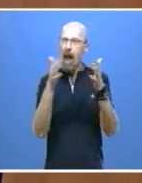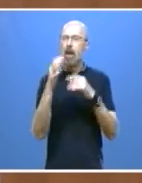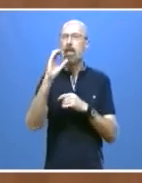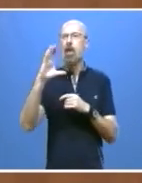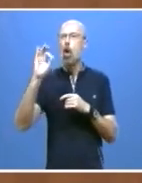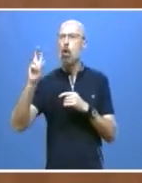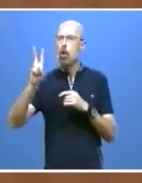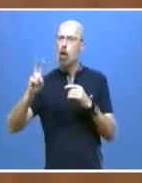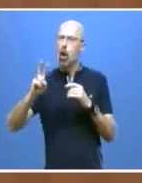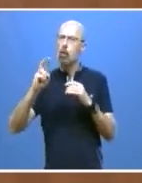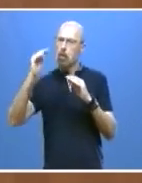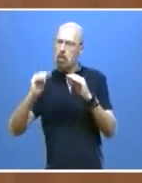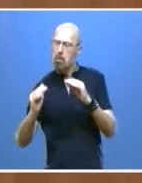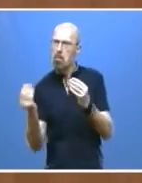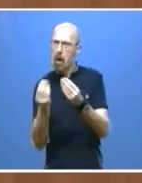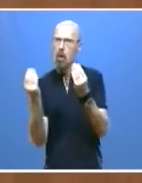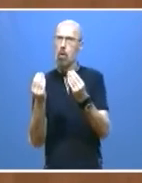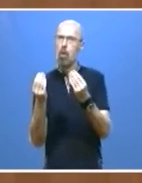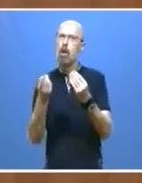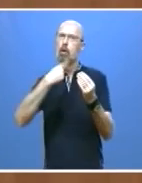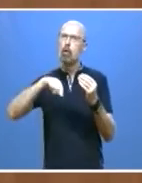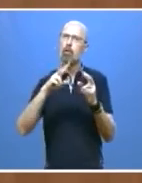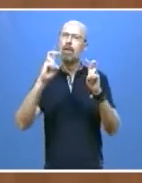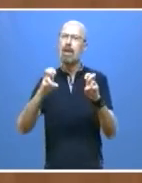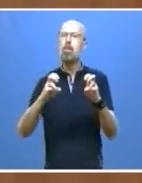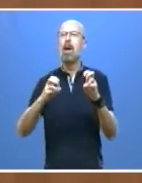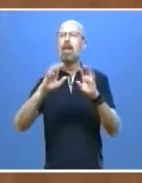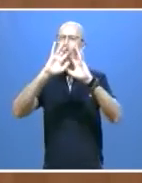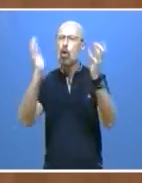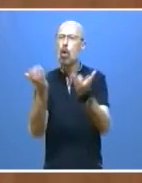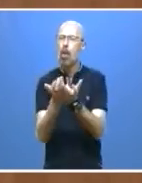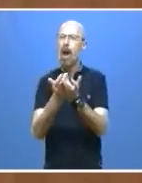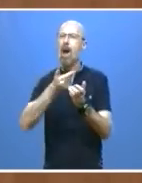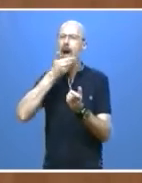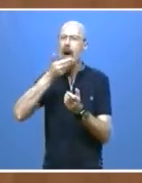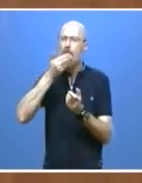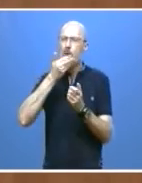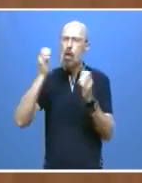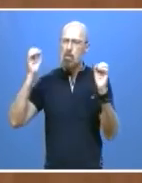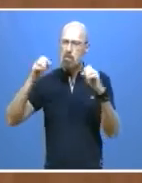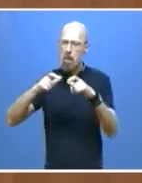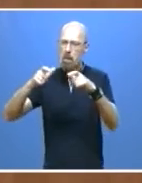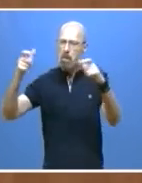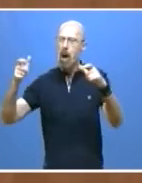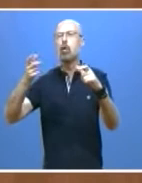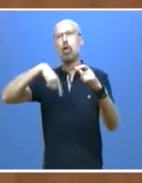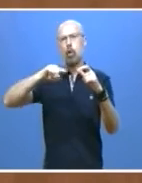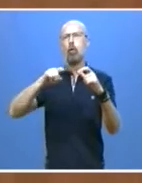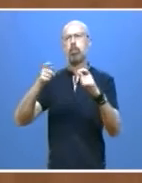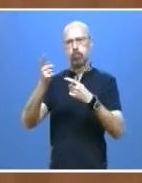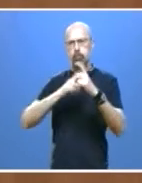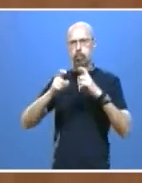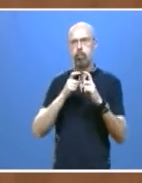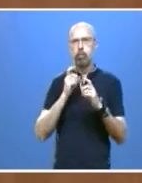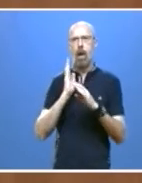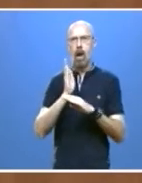con los retos en la lucha contra el calentamiento global. Vamos a mejorar nuestros bosques y lo vamos a